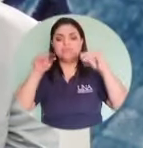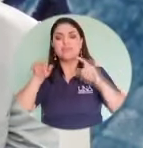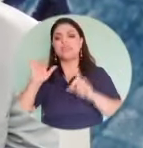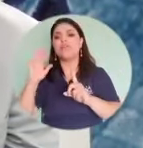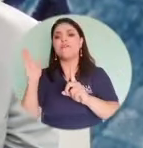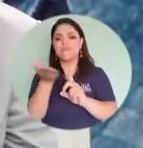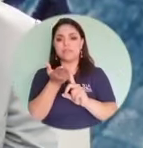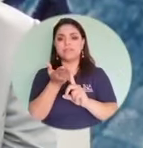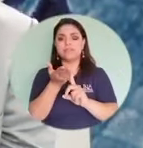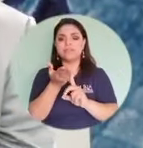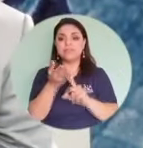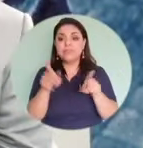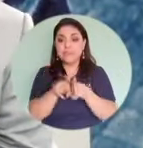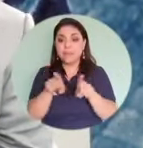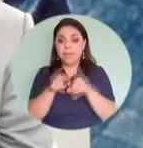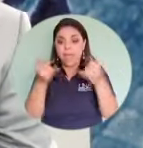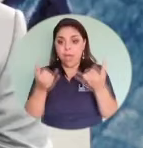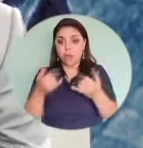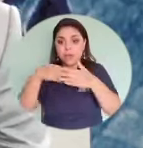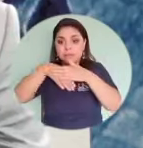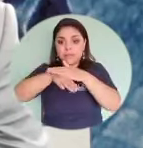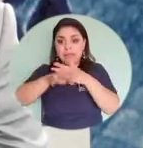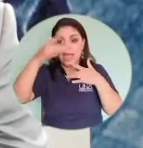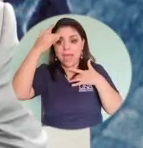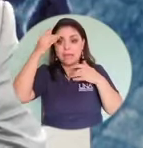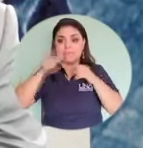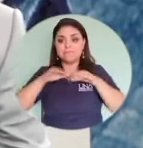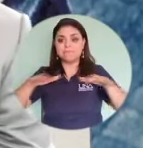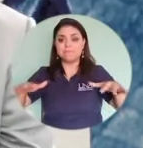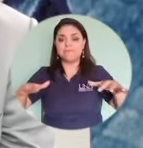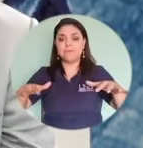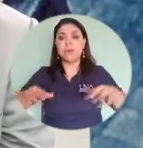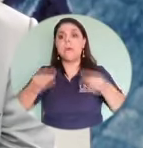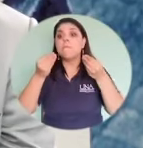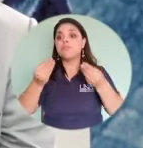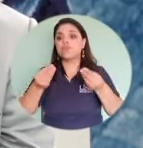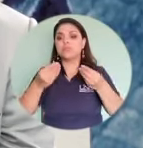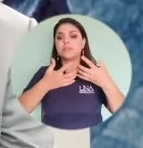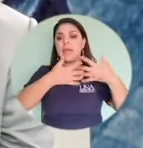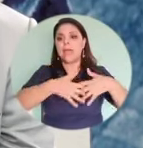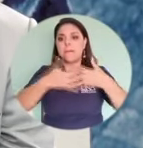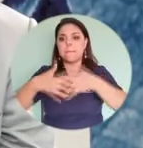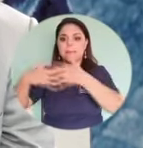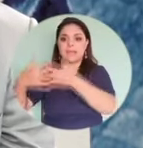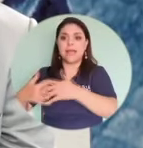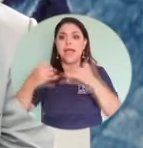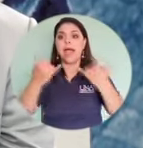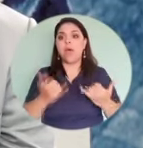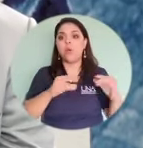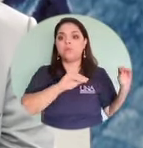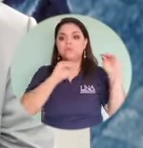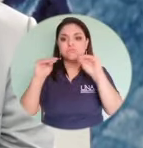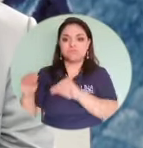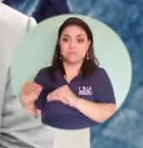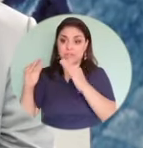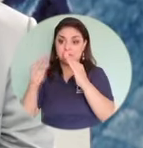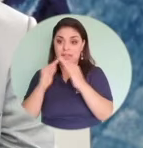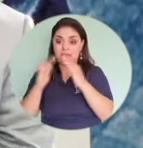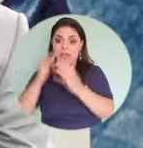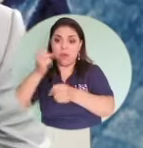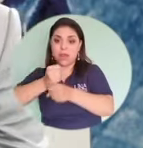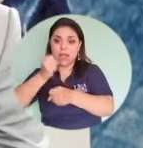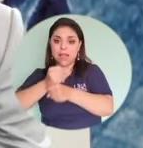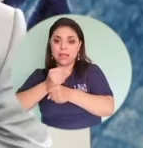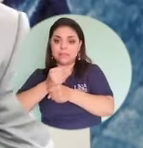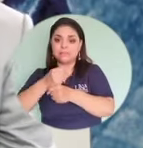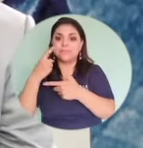de la pandemia muchas empresas han tenido casi que la gran mayoría que emigrar al esquema de teletrabajo. Mafre también